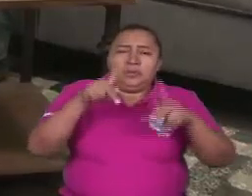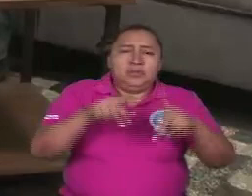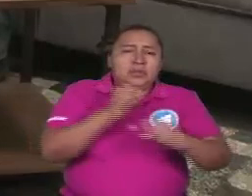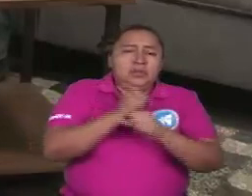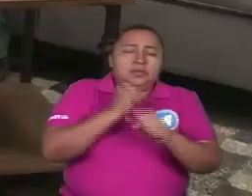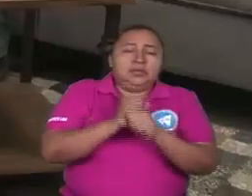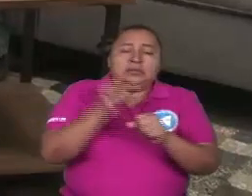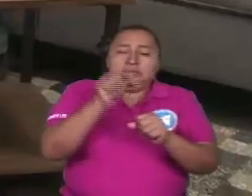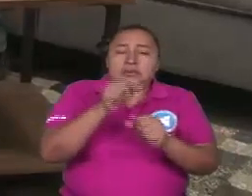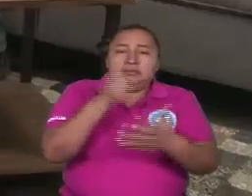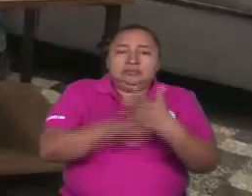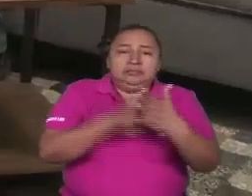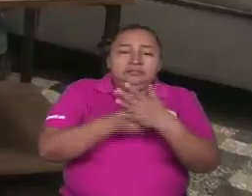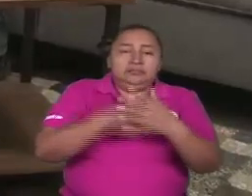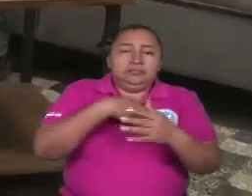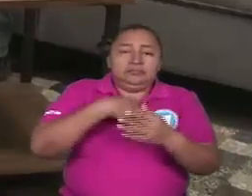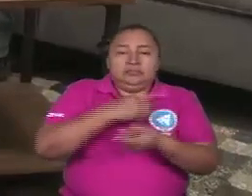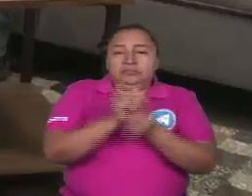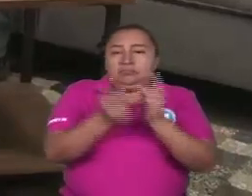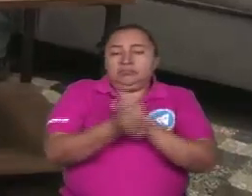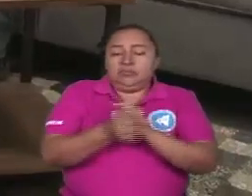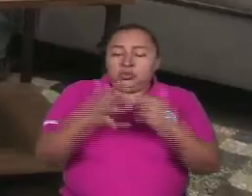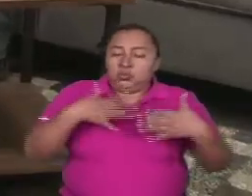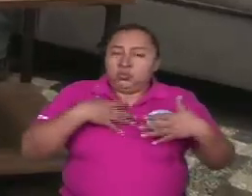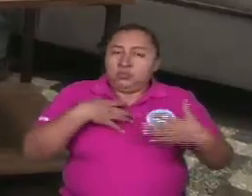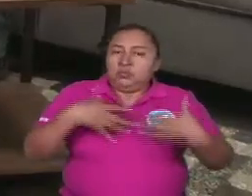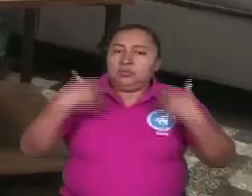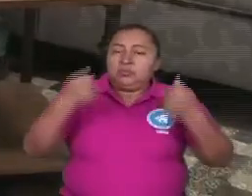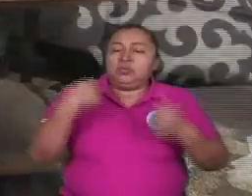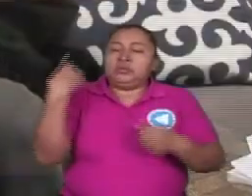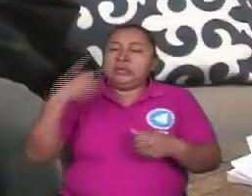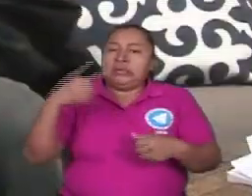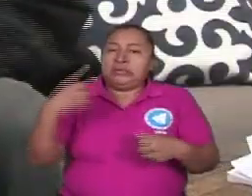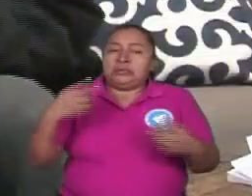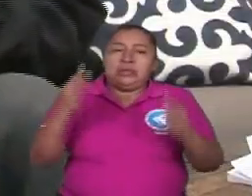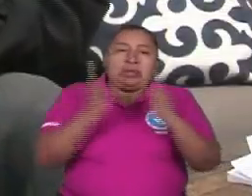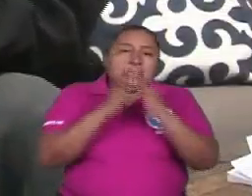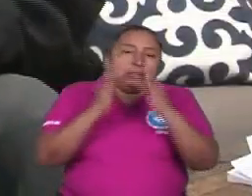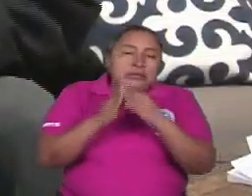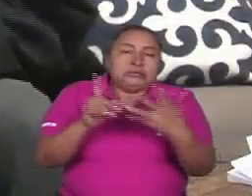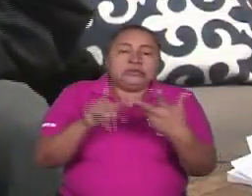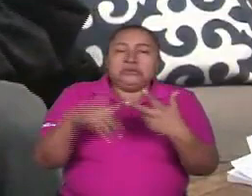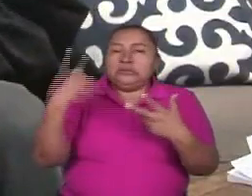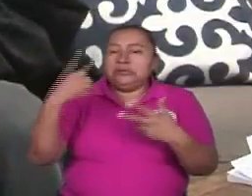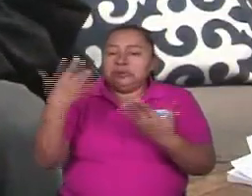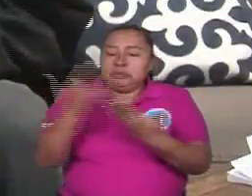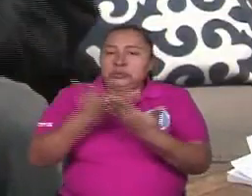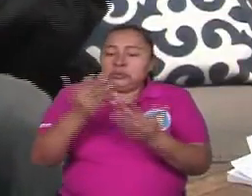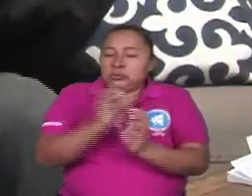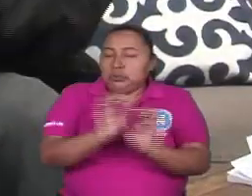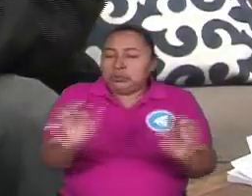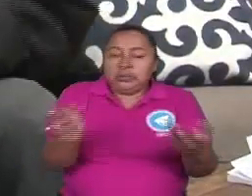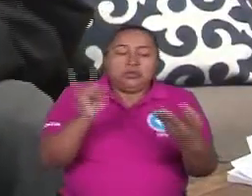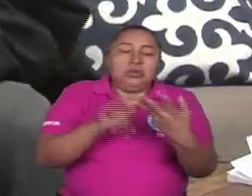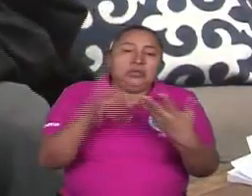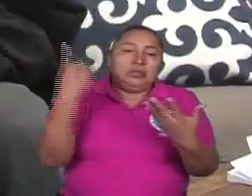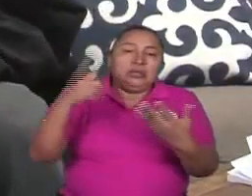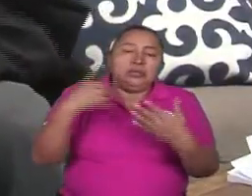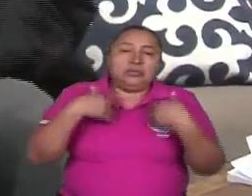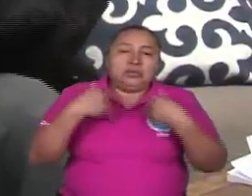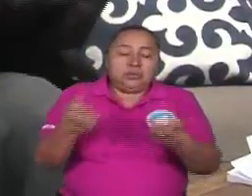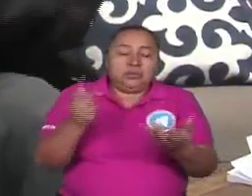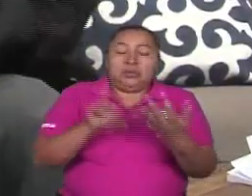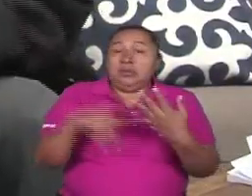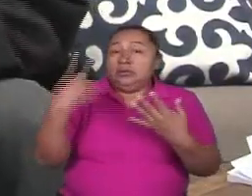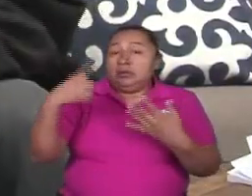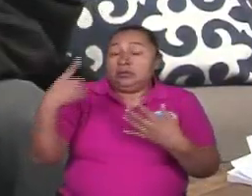en los esfuerzos de la revolución. Sus reivindicaciones, su derecho a la vivienda, el derecho al estudio de los niños, el derecho a la salud,